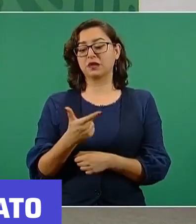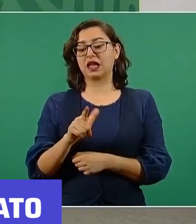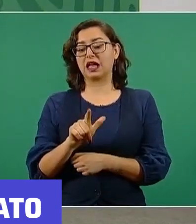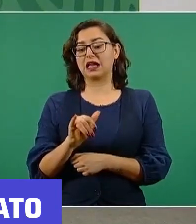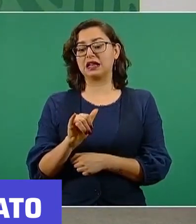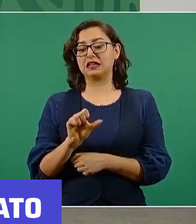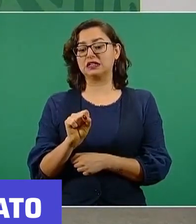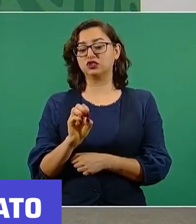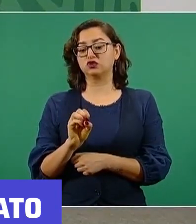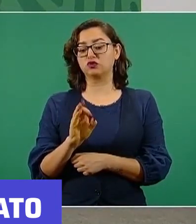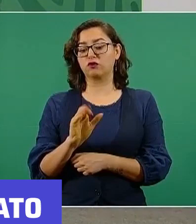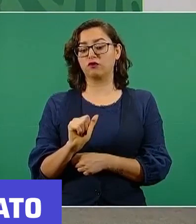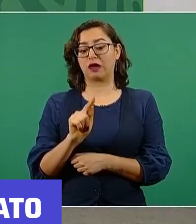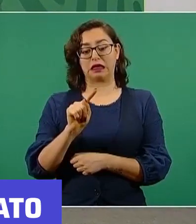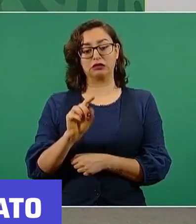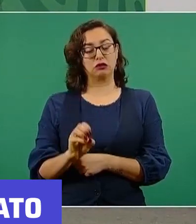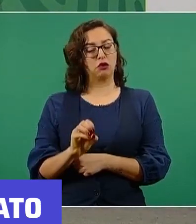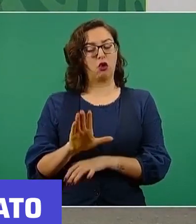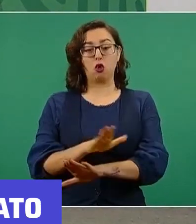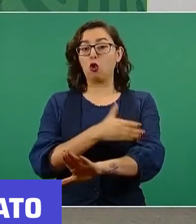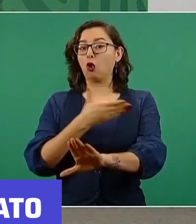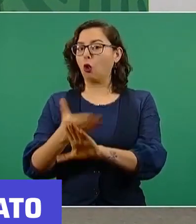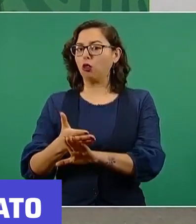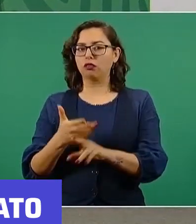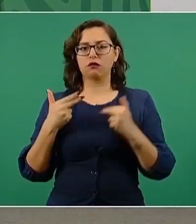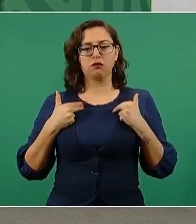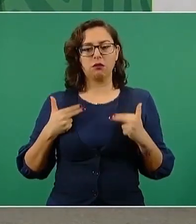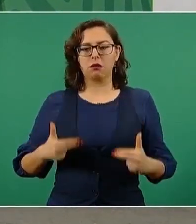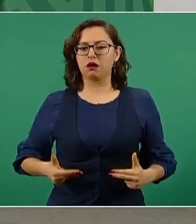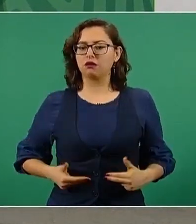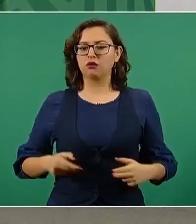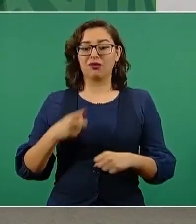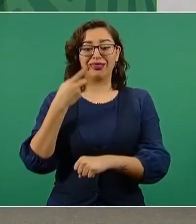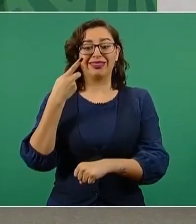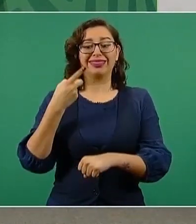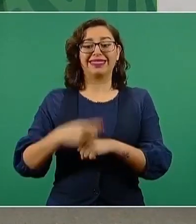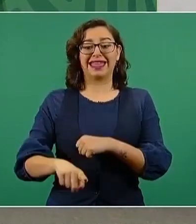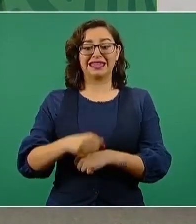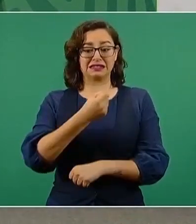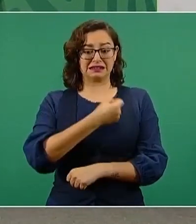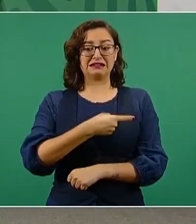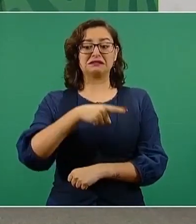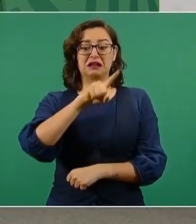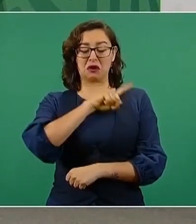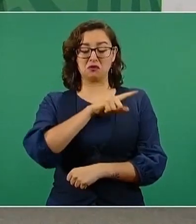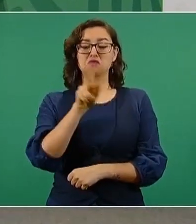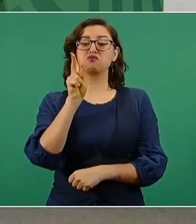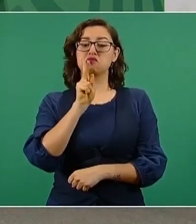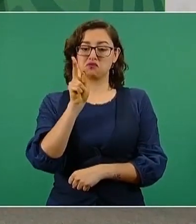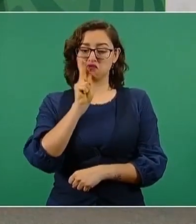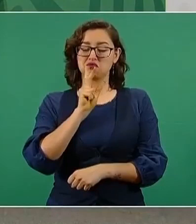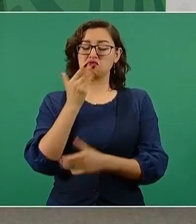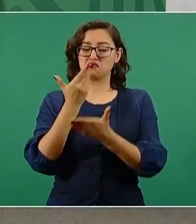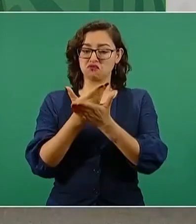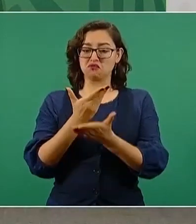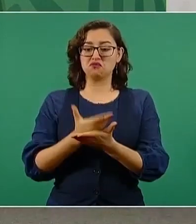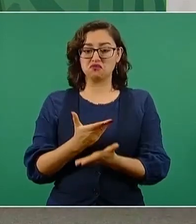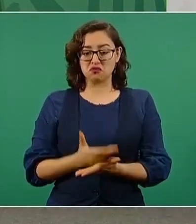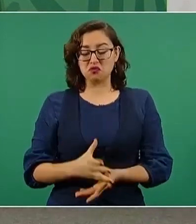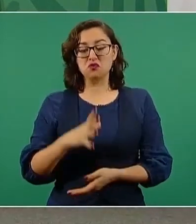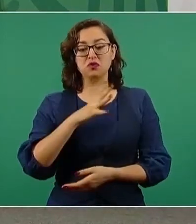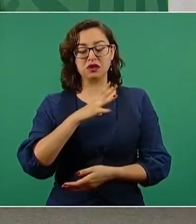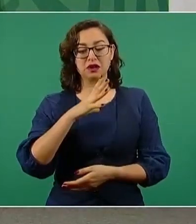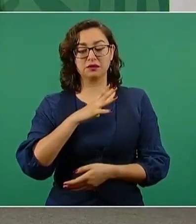es dañino para la salud y se envió una